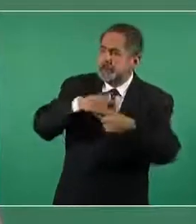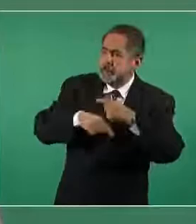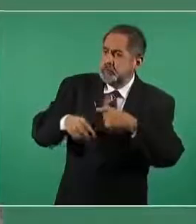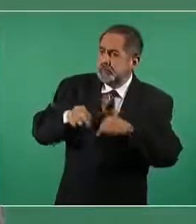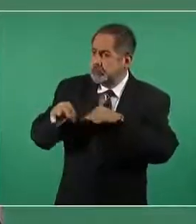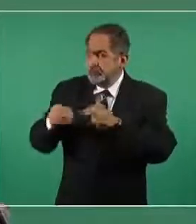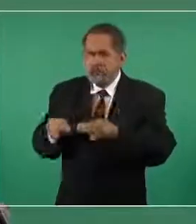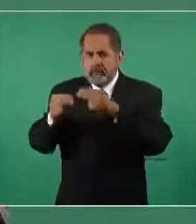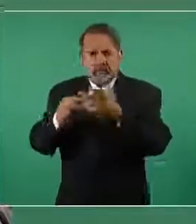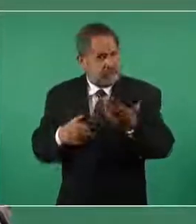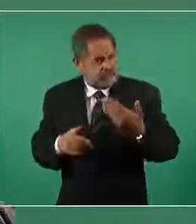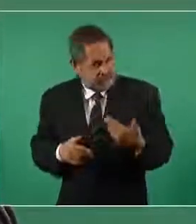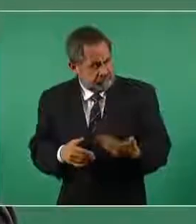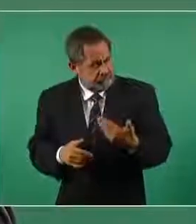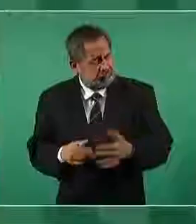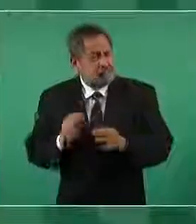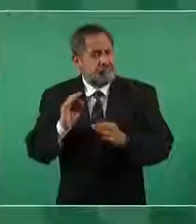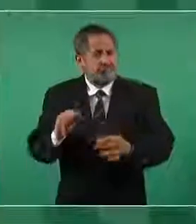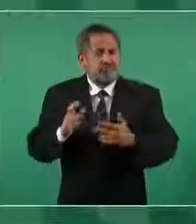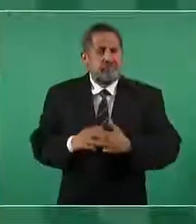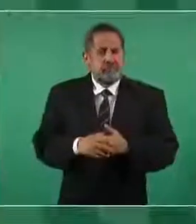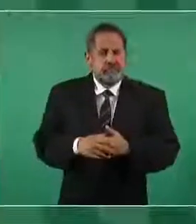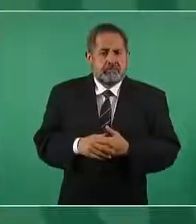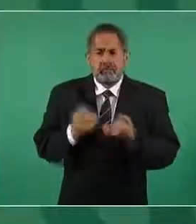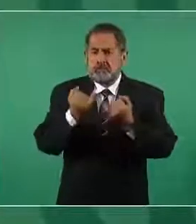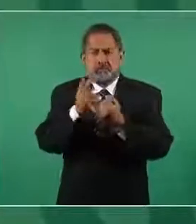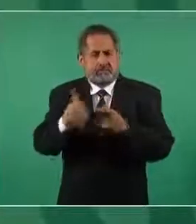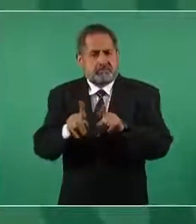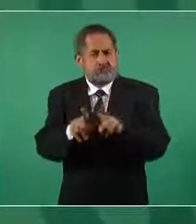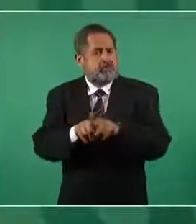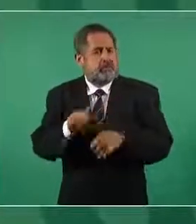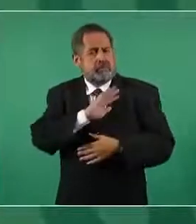productivas ese fue el caso de España